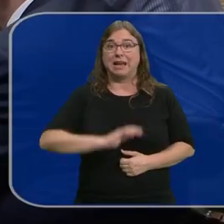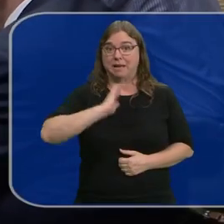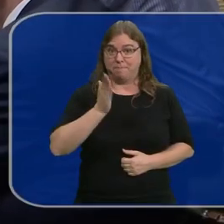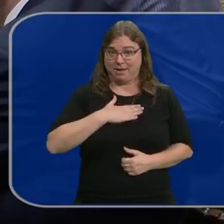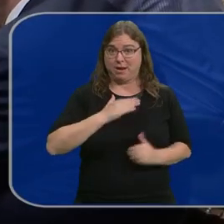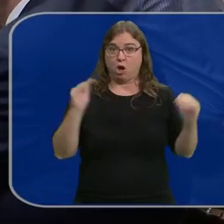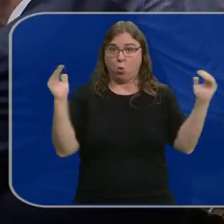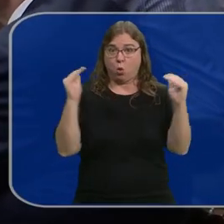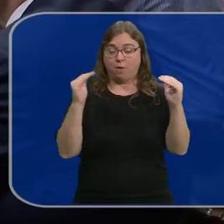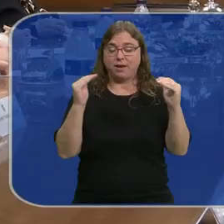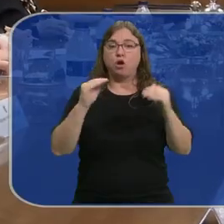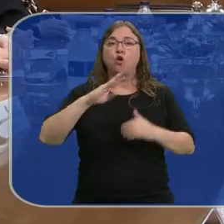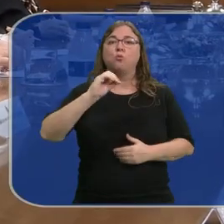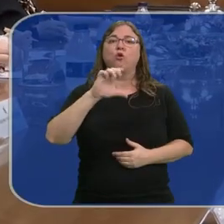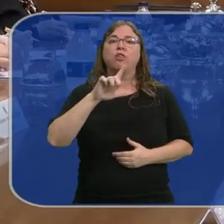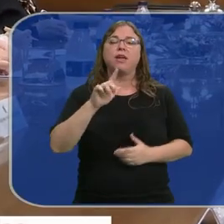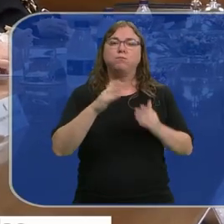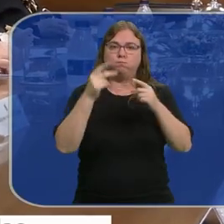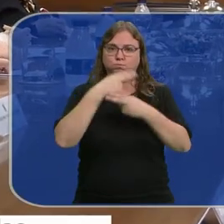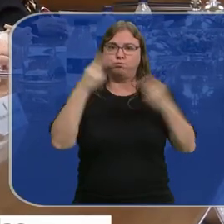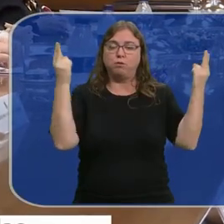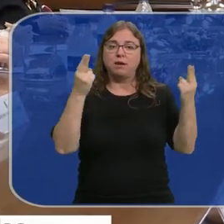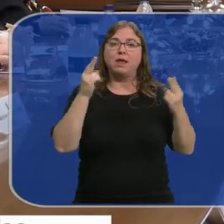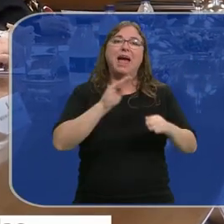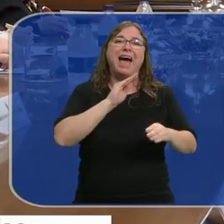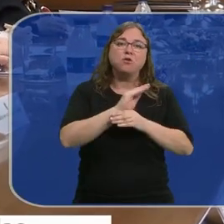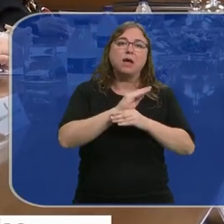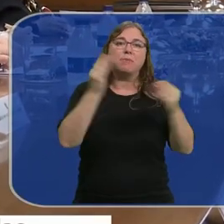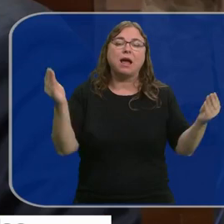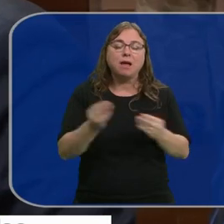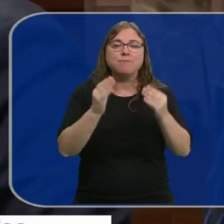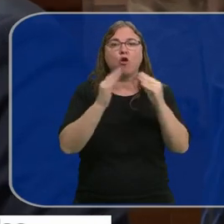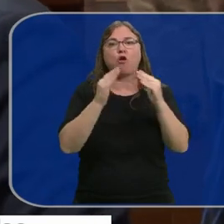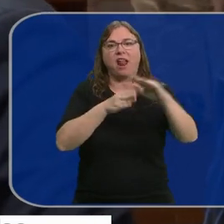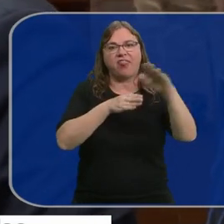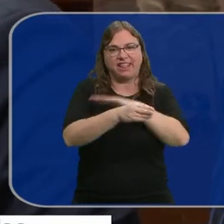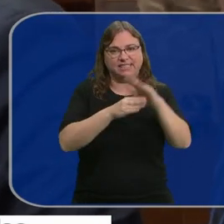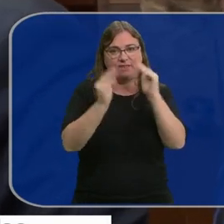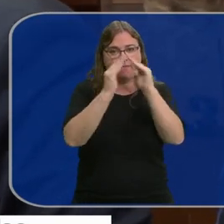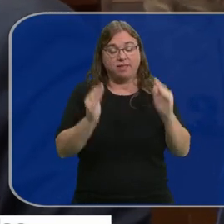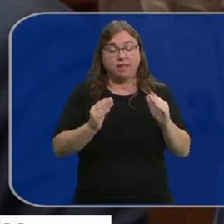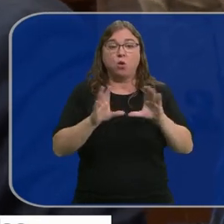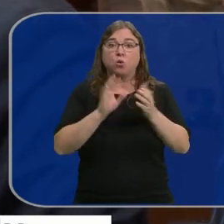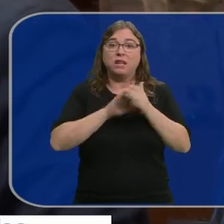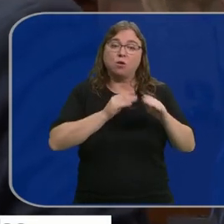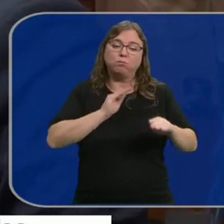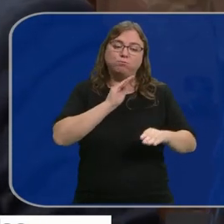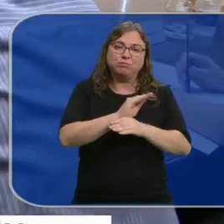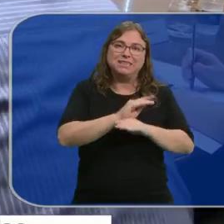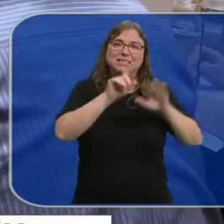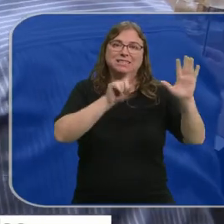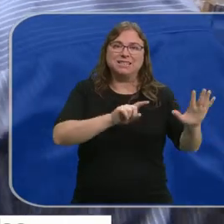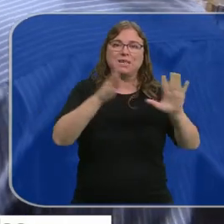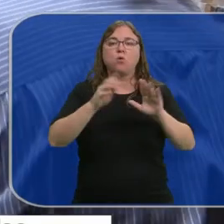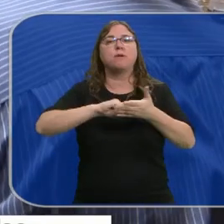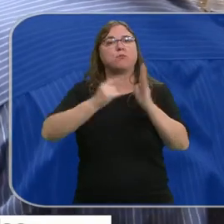Mañana jueves se va a publicar en el BOCIN la resolución de las ayudas para mejorar la accesibilidad de las viviendas. La Junta va a subvencionar 69 proyectos